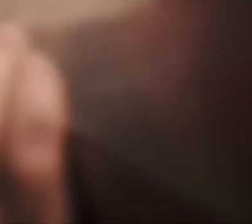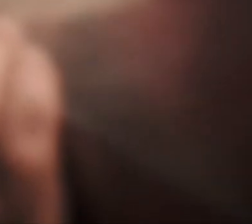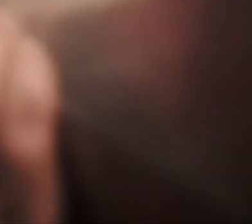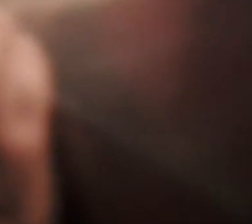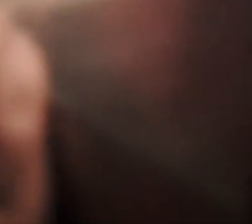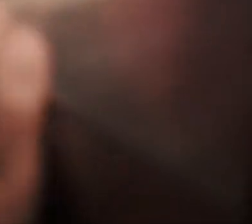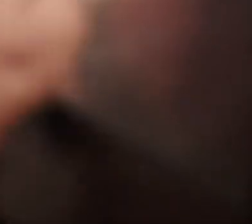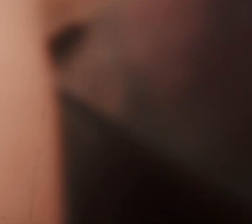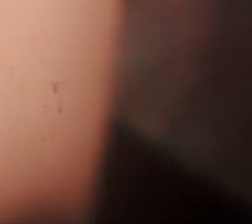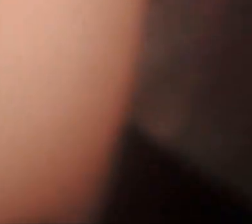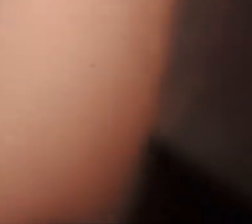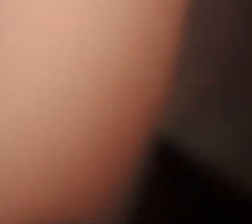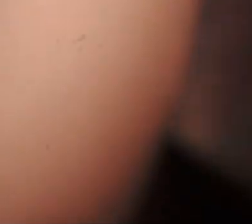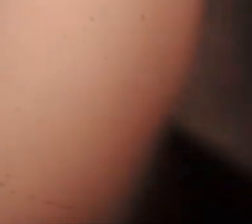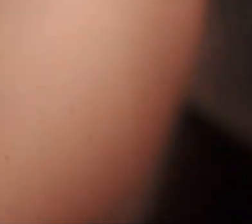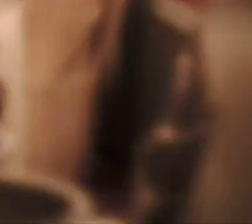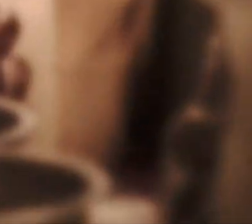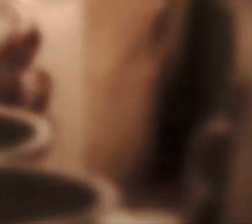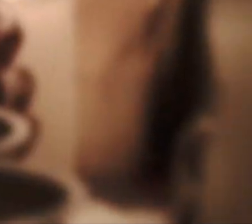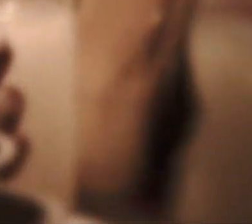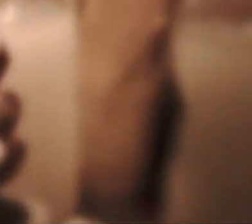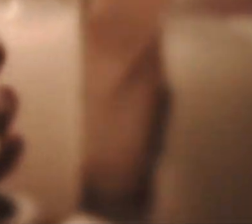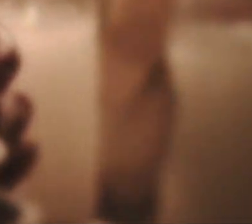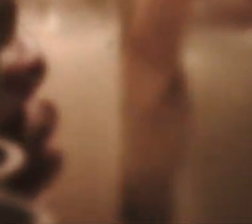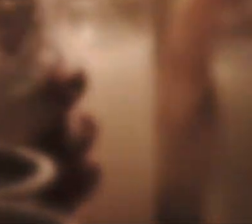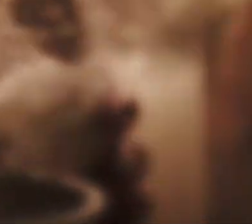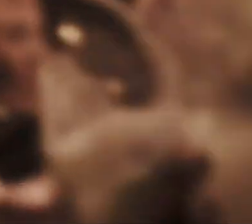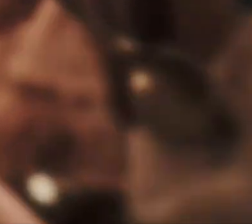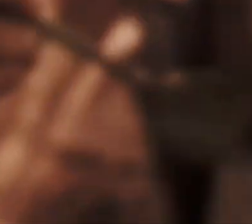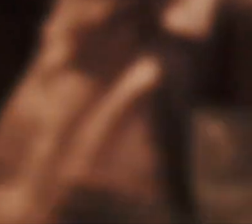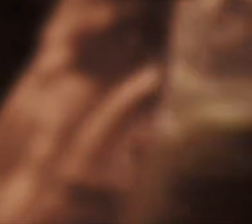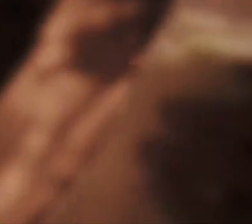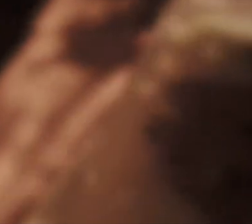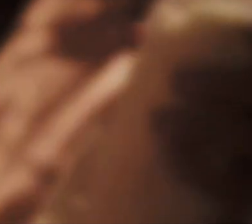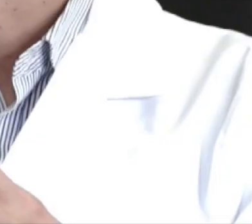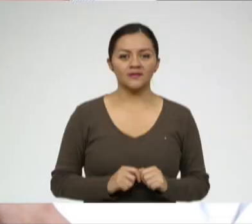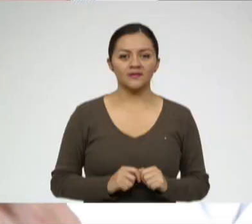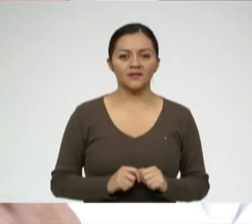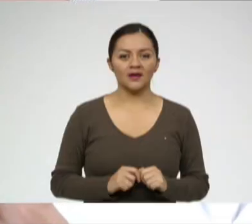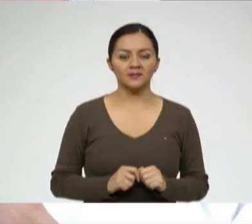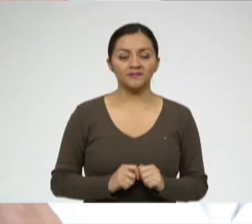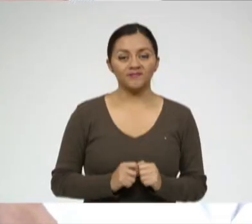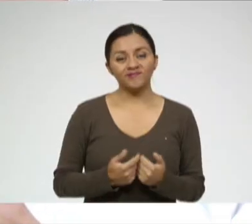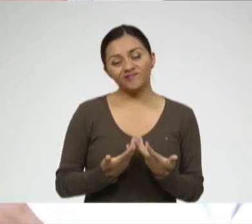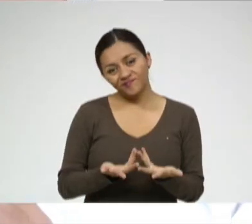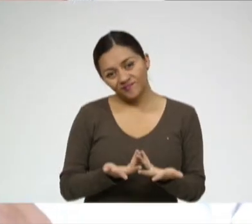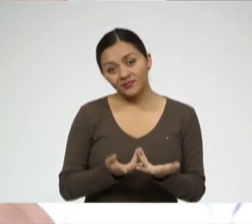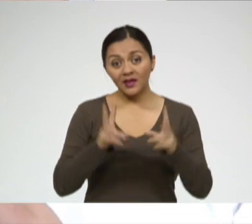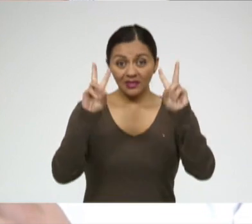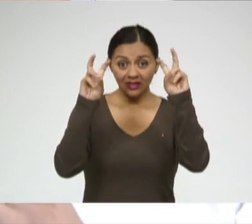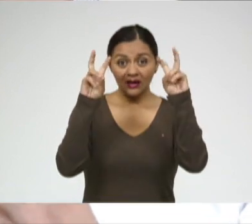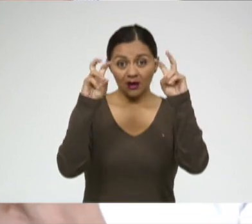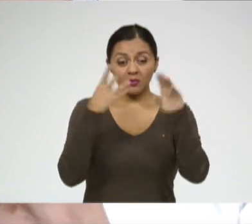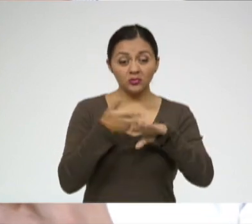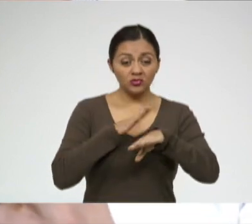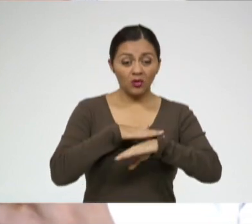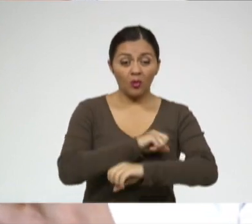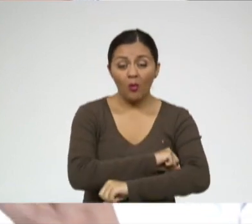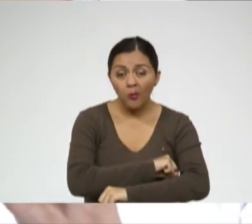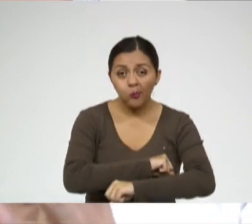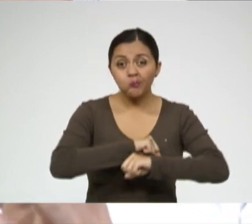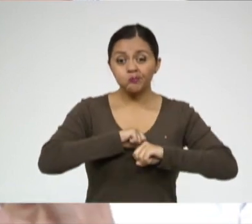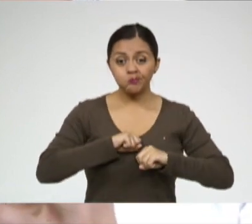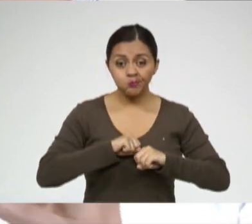¡Vamos! ¡Vamos! El tema es bastante delicado porque nosotros